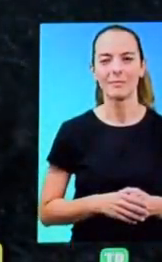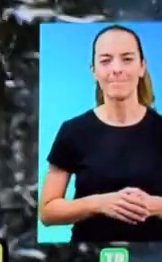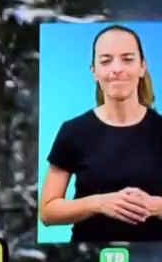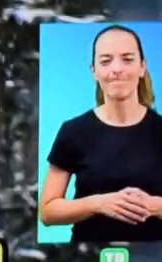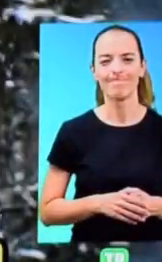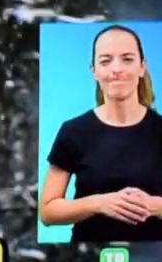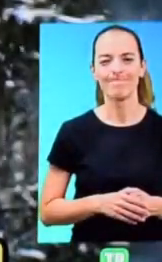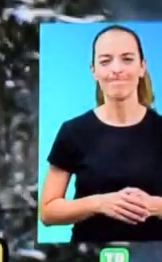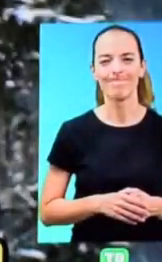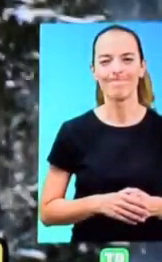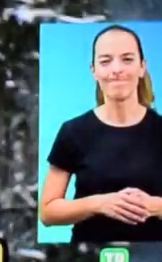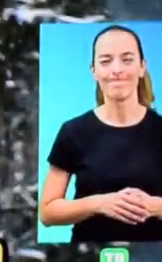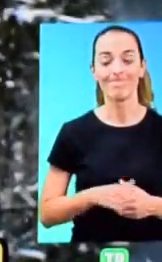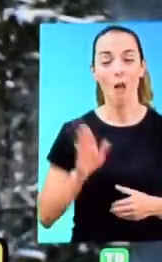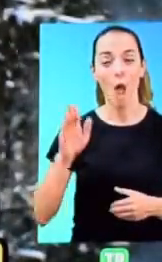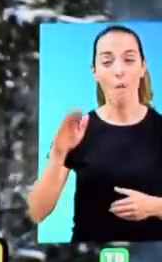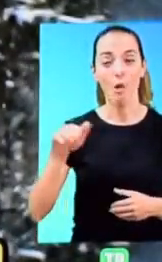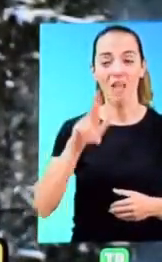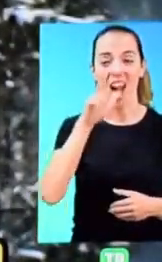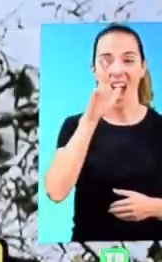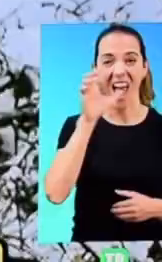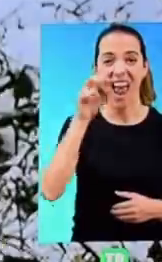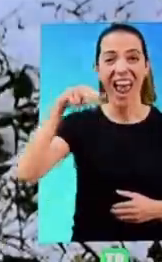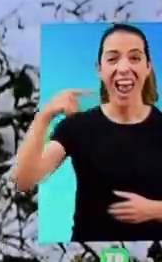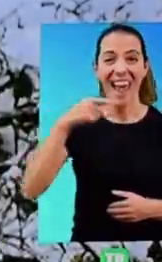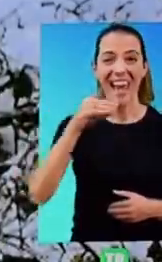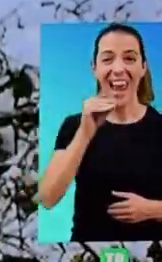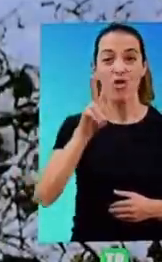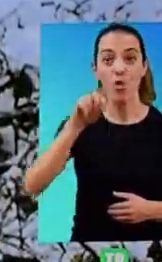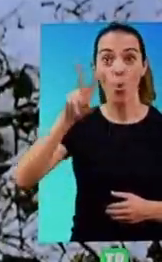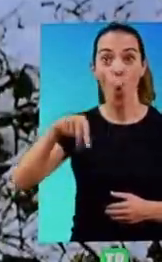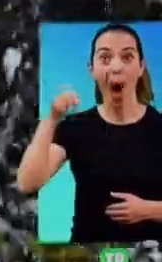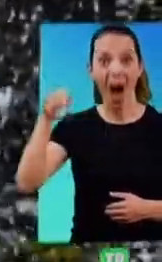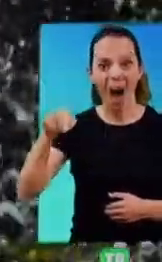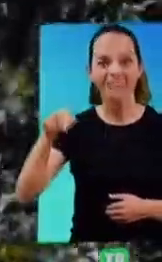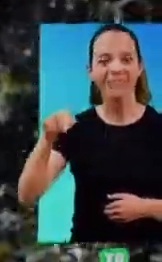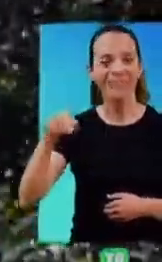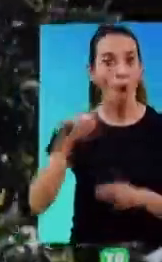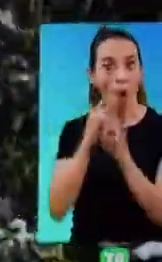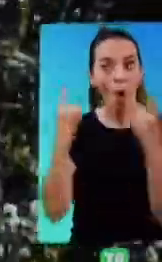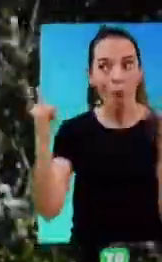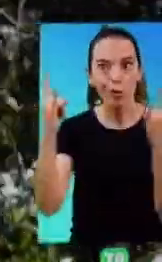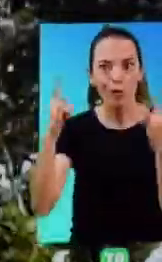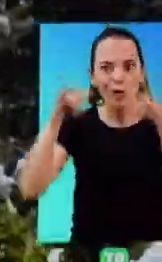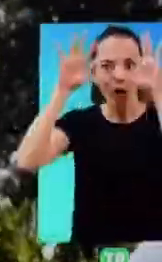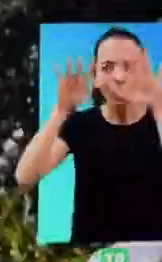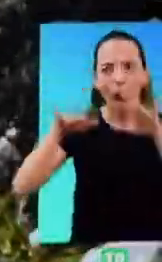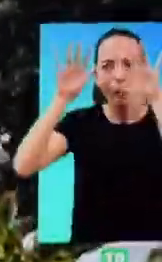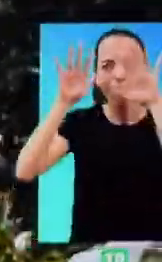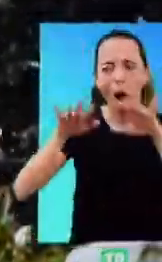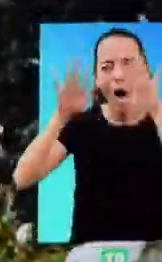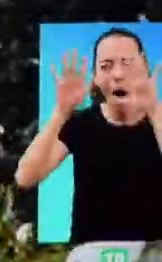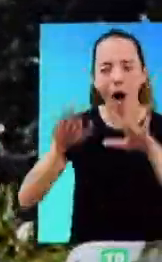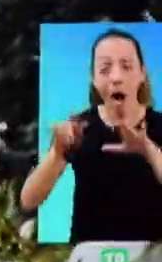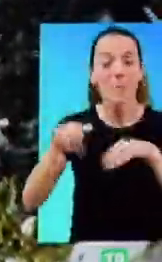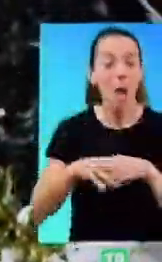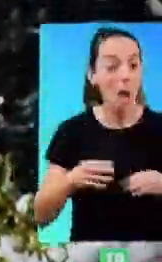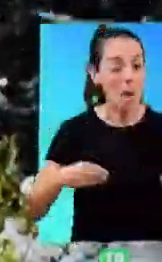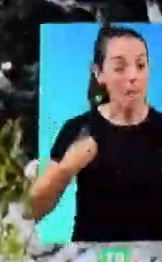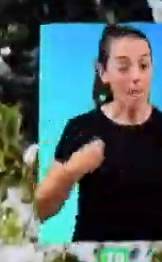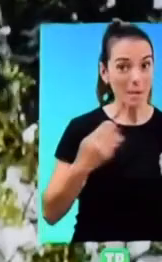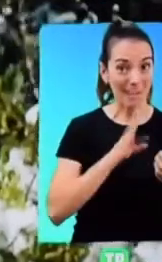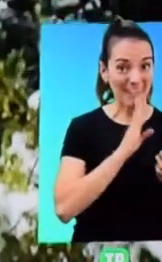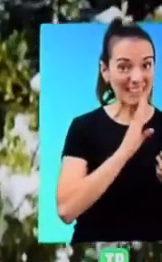Los bosques de las montañas en Yunnan quedan cubiertos bajo un manto de nieve, pero el invierno no preocupa a los